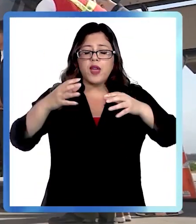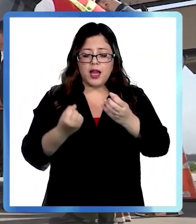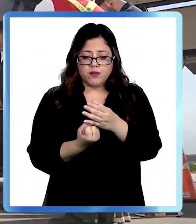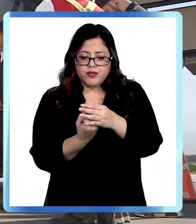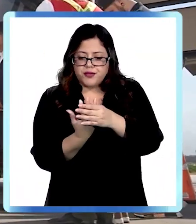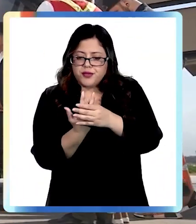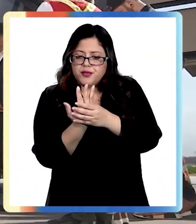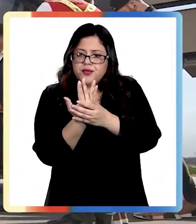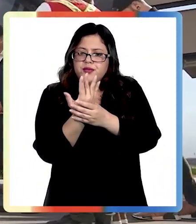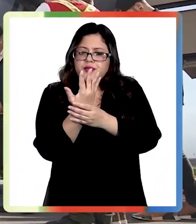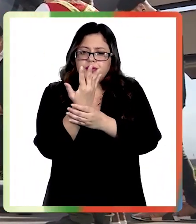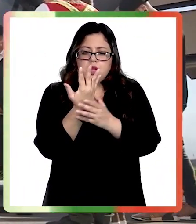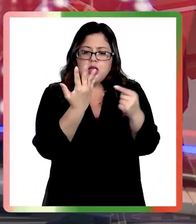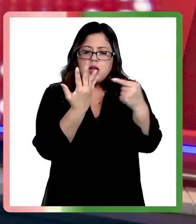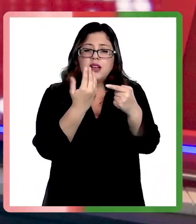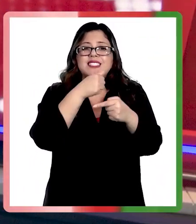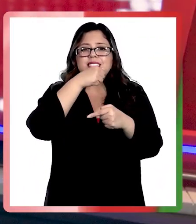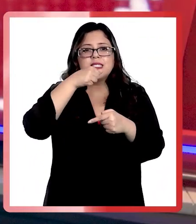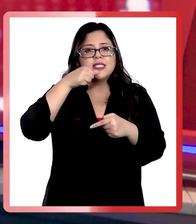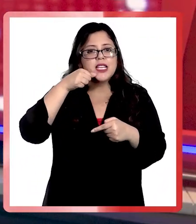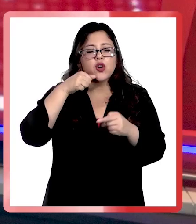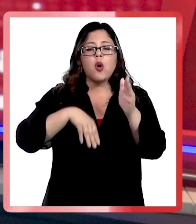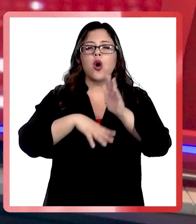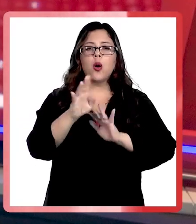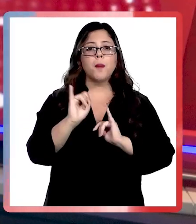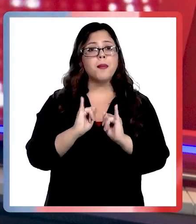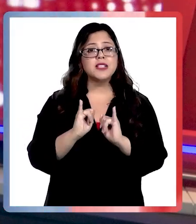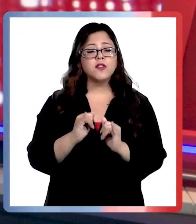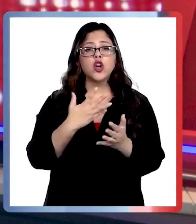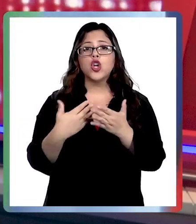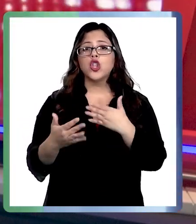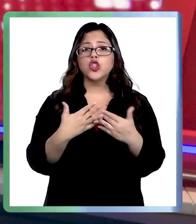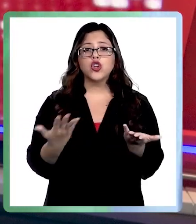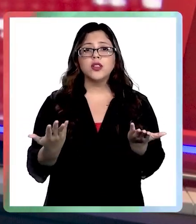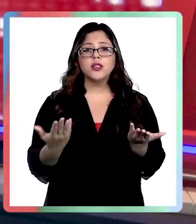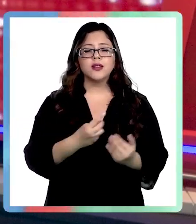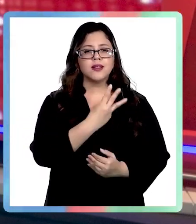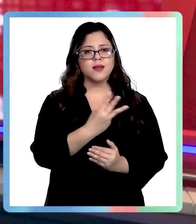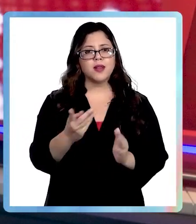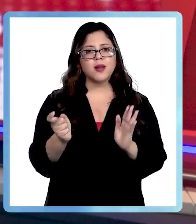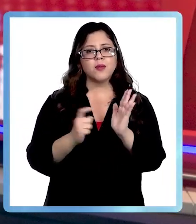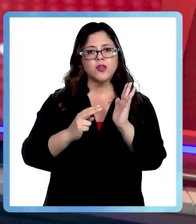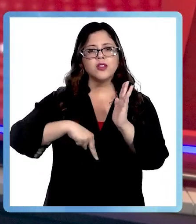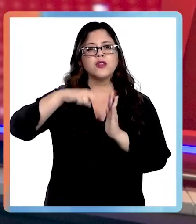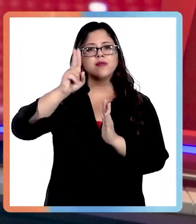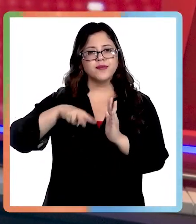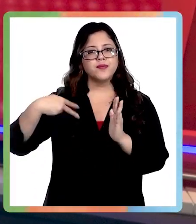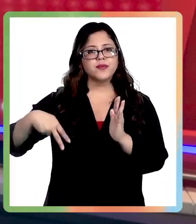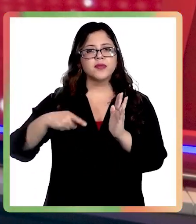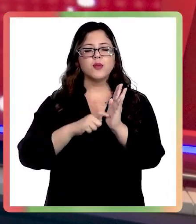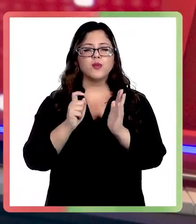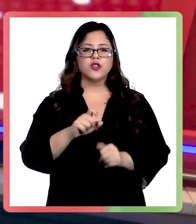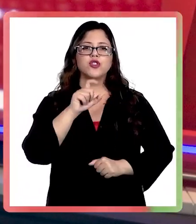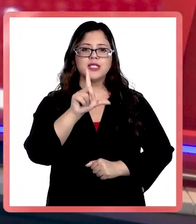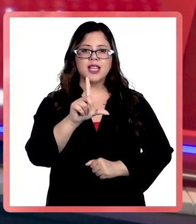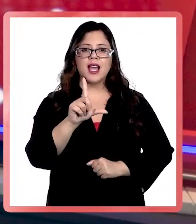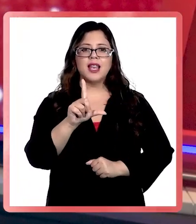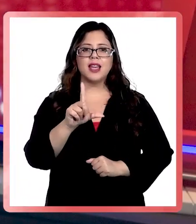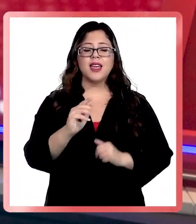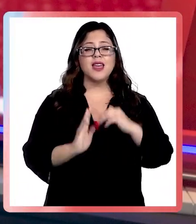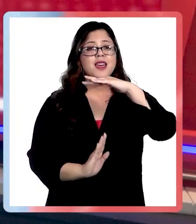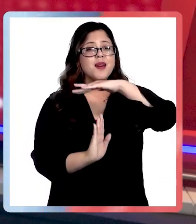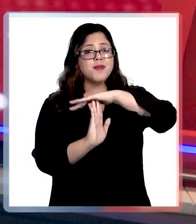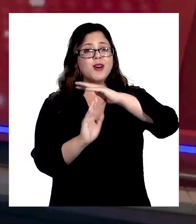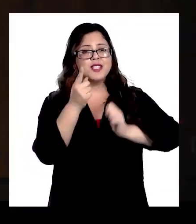a secarse. Hay más información en nuestra página web www.portavoznoticias.cl Nos vamos a la pausa y